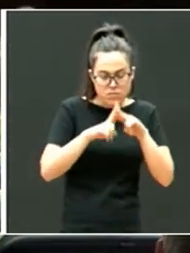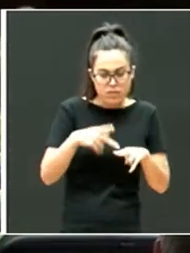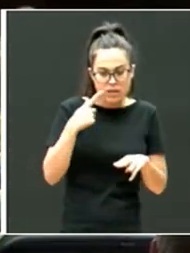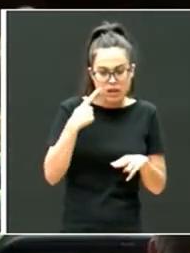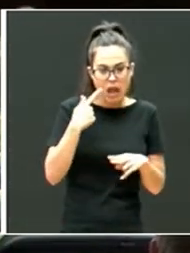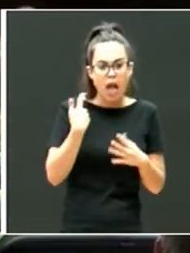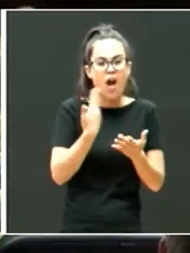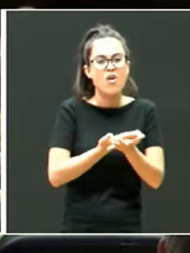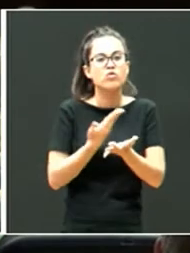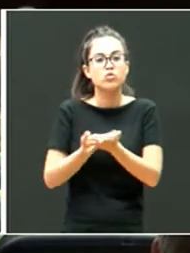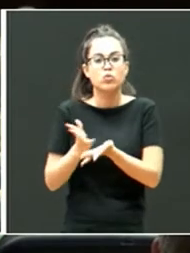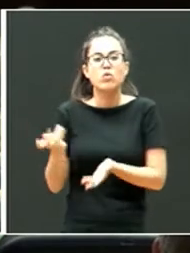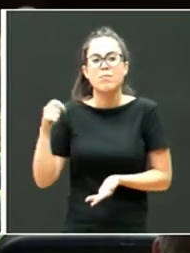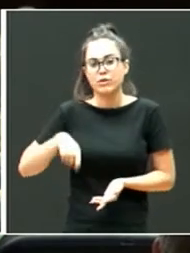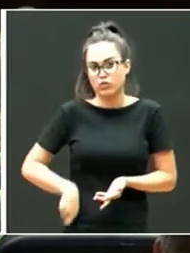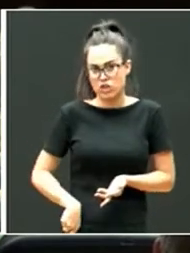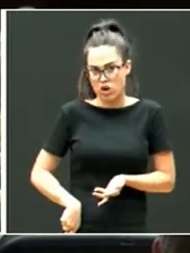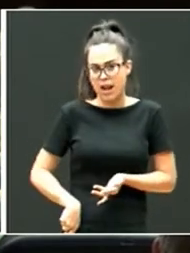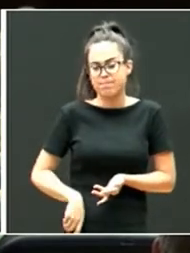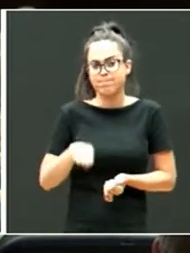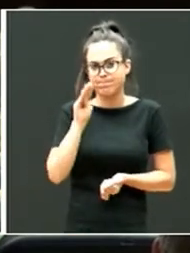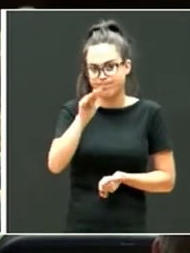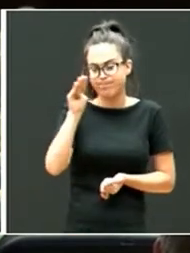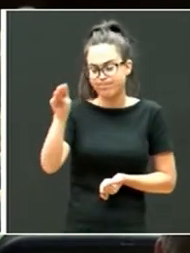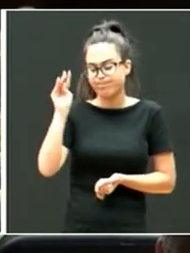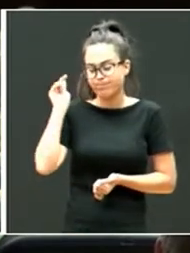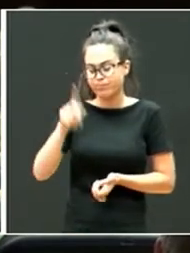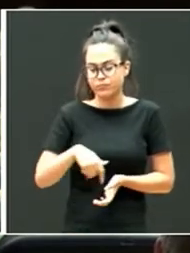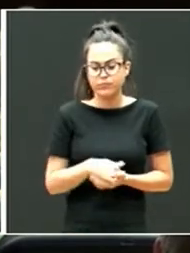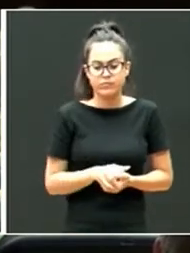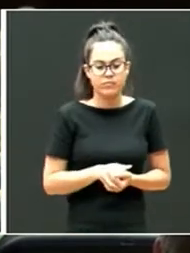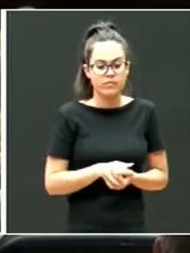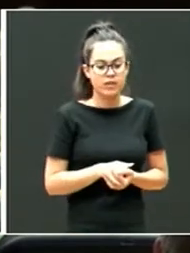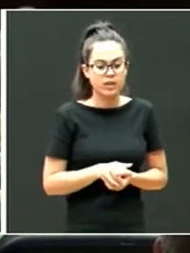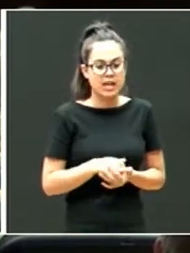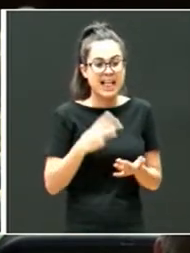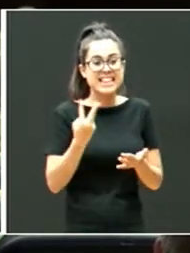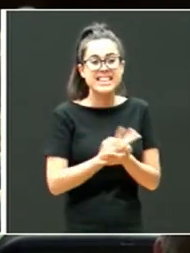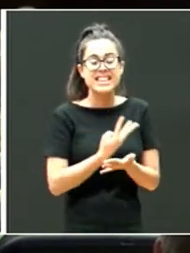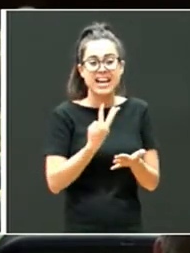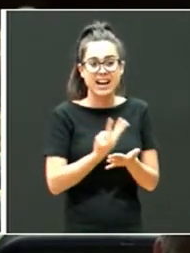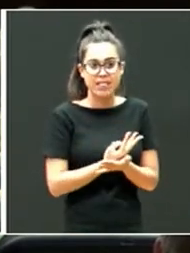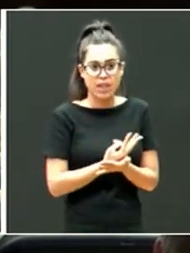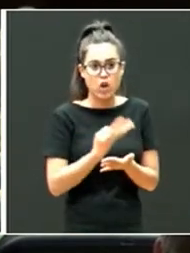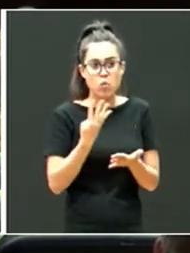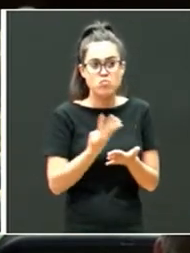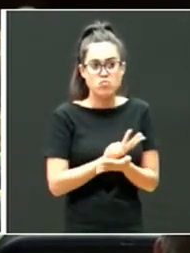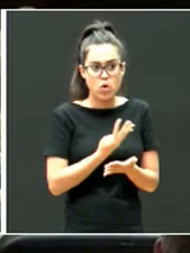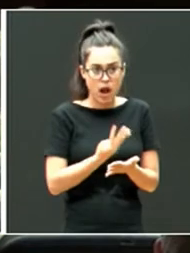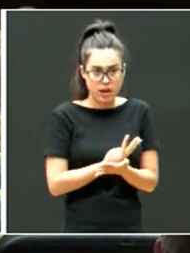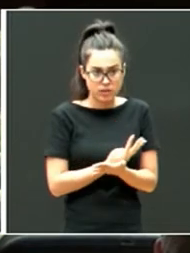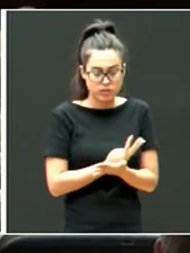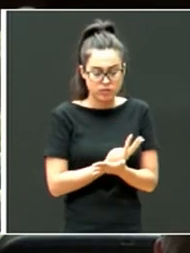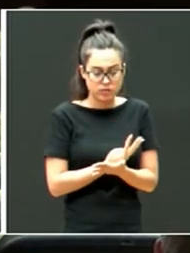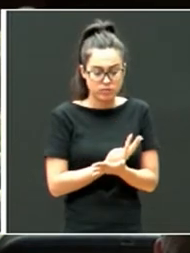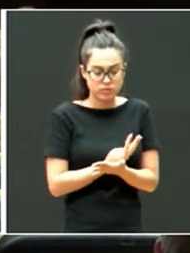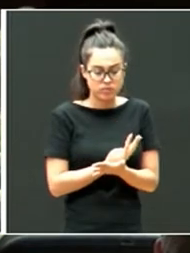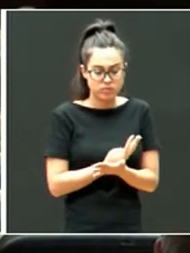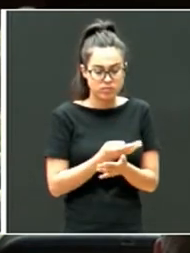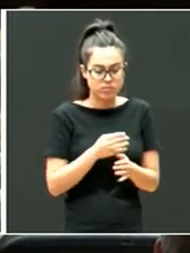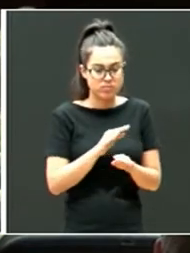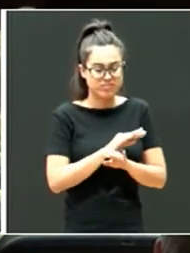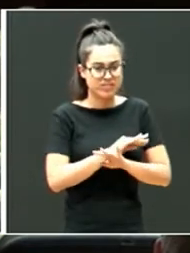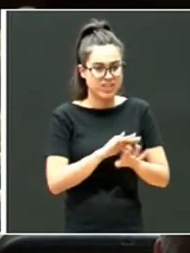consultar con profesionales. Llegó tercero de primaria y cuarto de primaria y fueron un